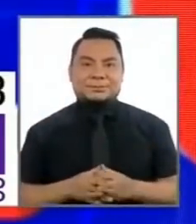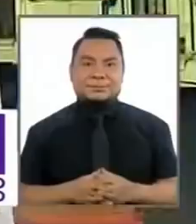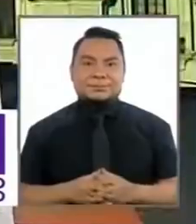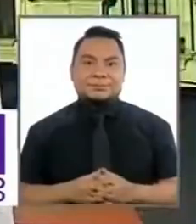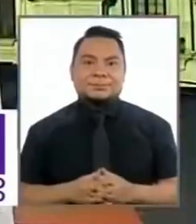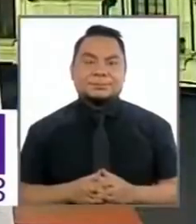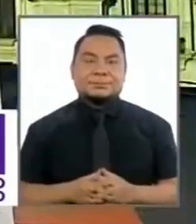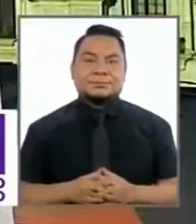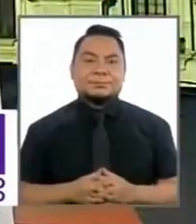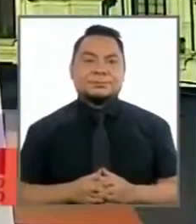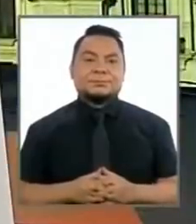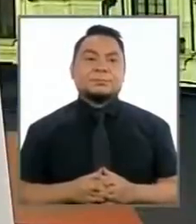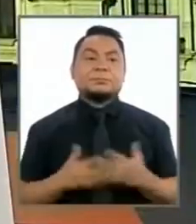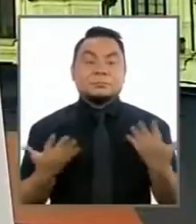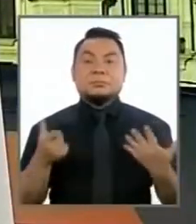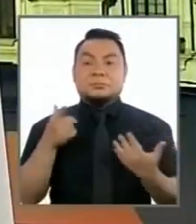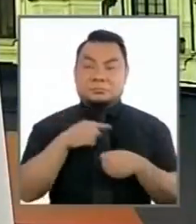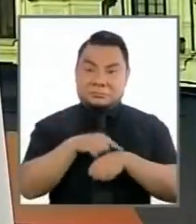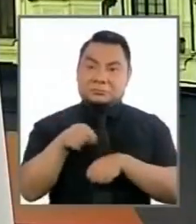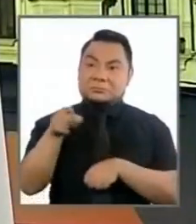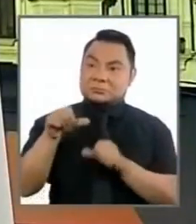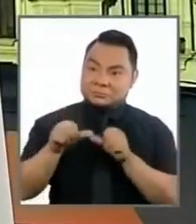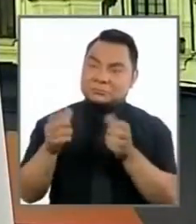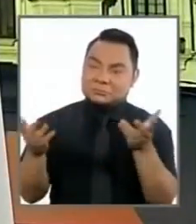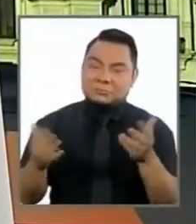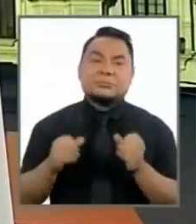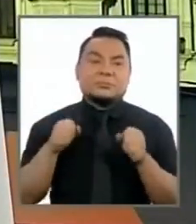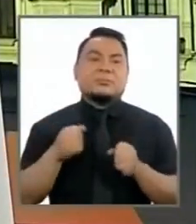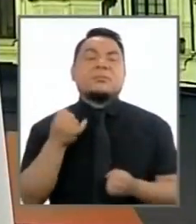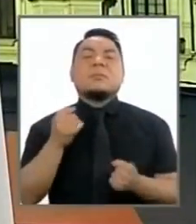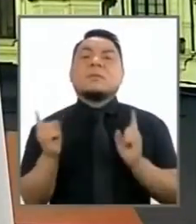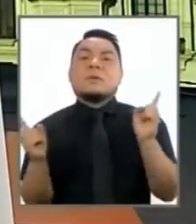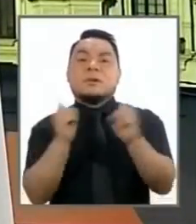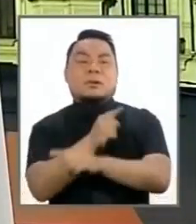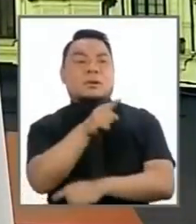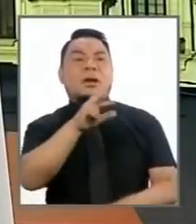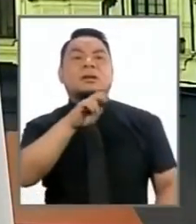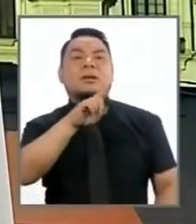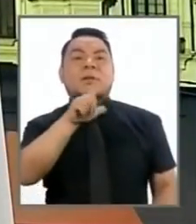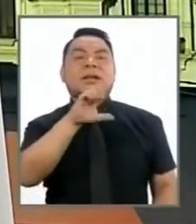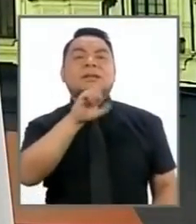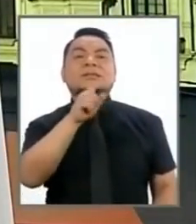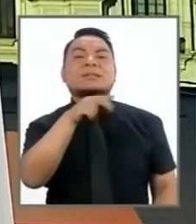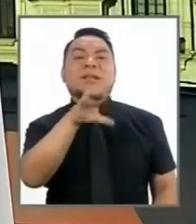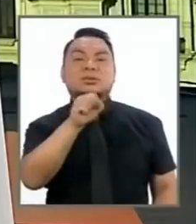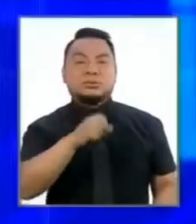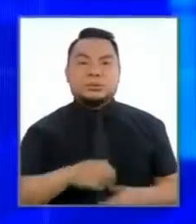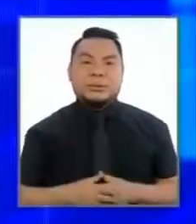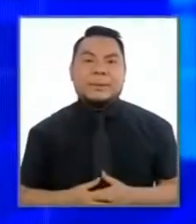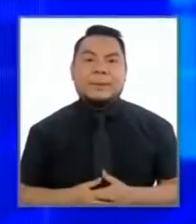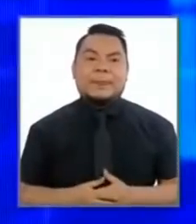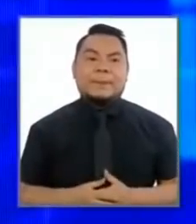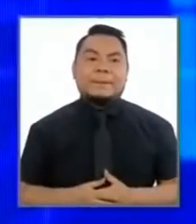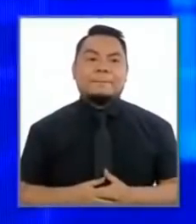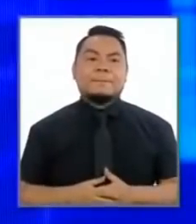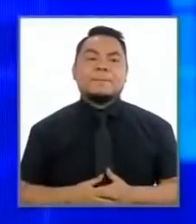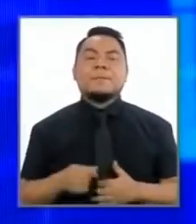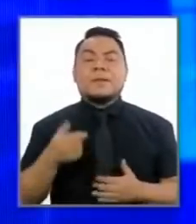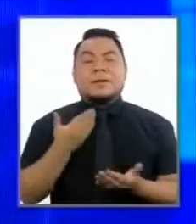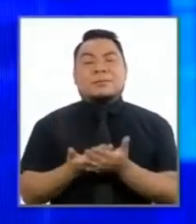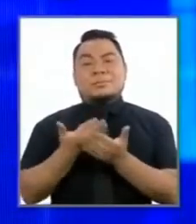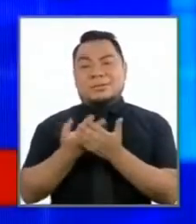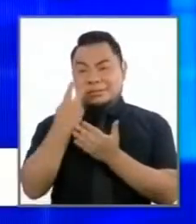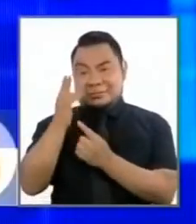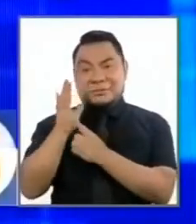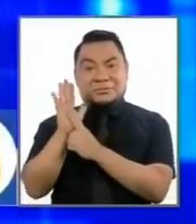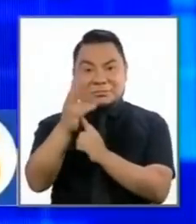gracias todavía tenía varios segundos por delante pero damos el pase al señor Rafael Santos que he evidenciado